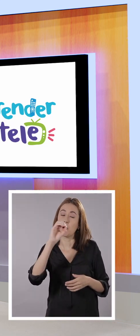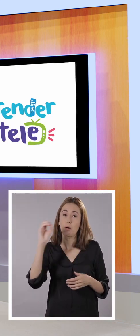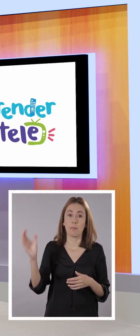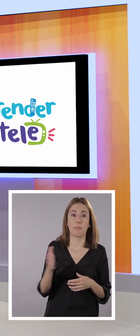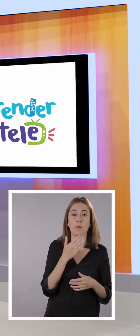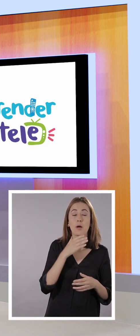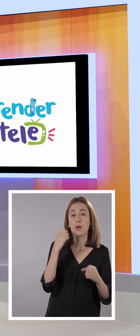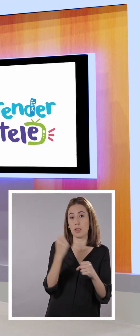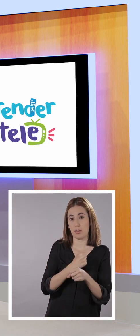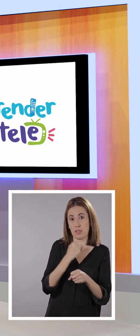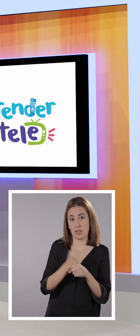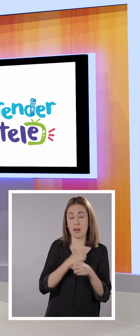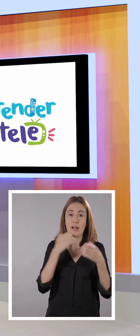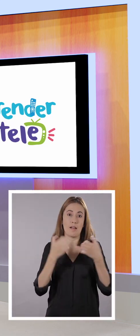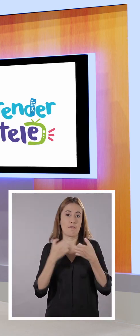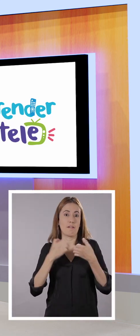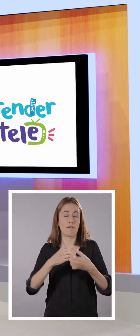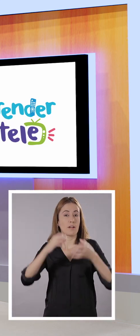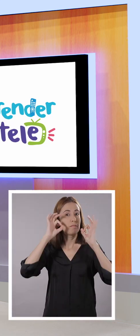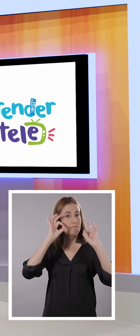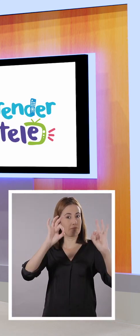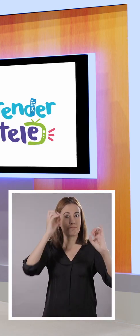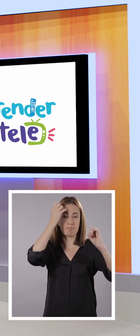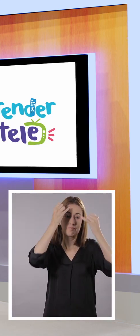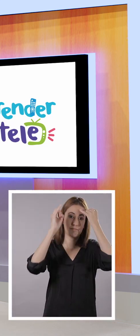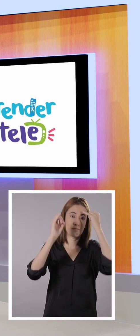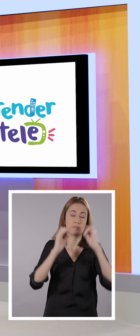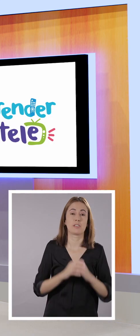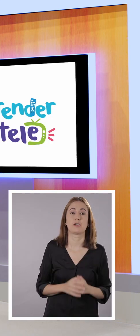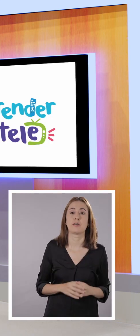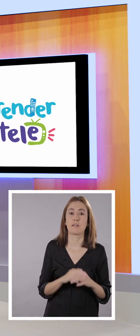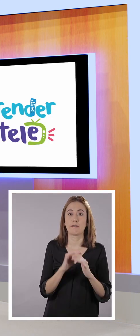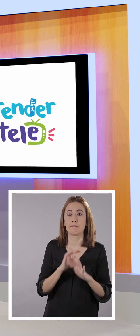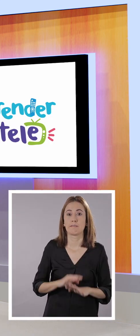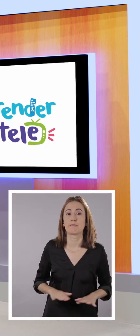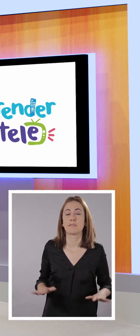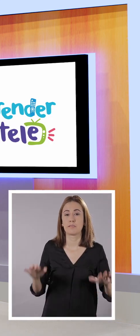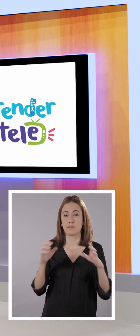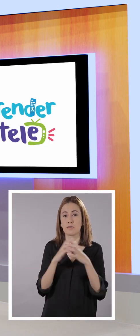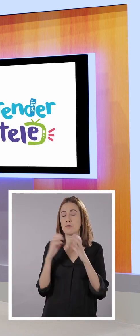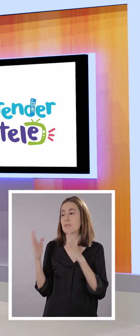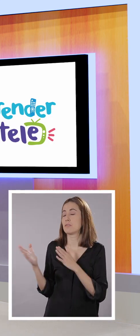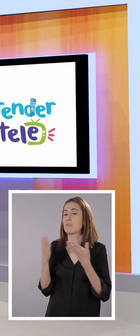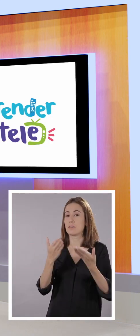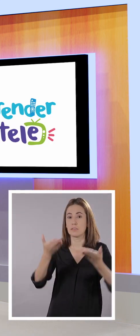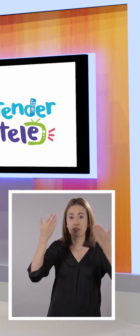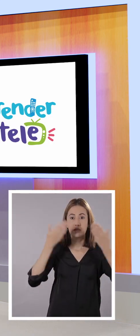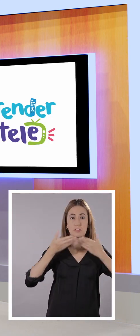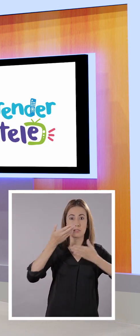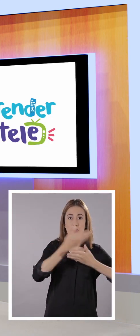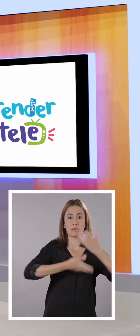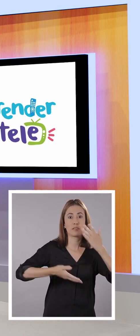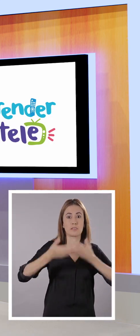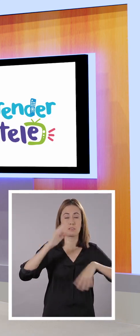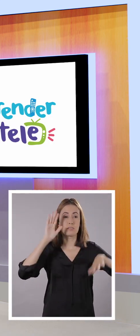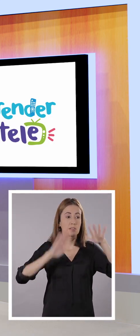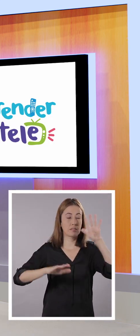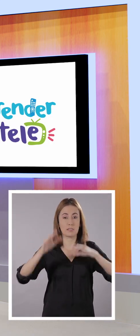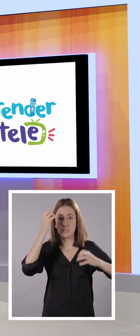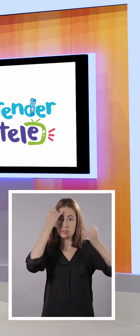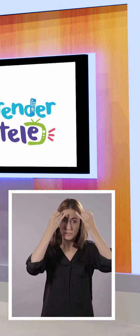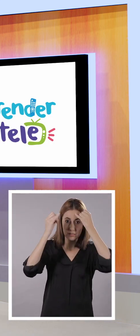decidió que trabajar en equipo era una buena idea. Genial. Miren, Marco se dio cuenta y les invitó a colaborar.